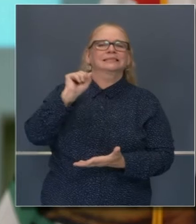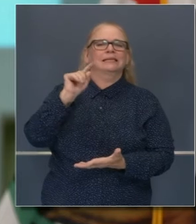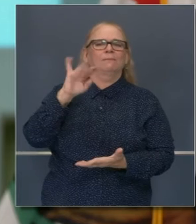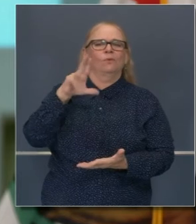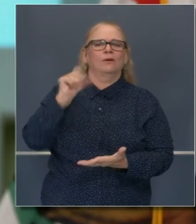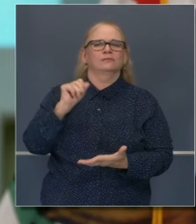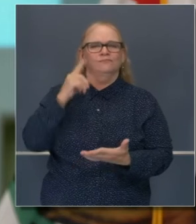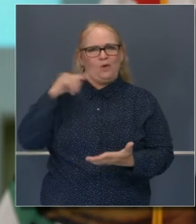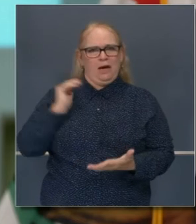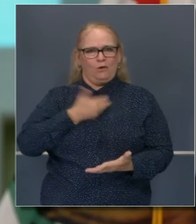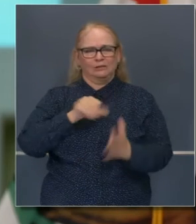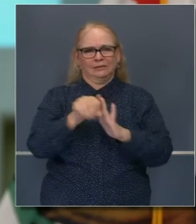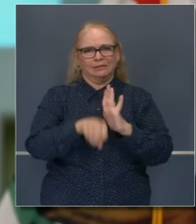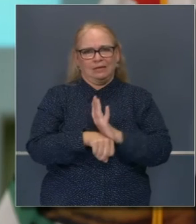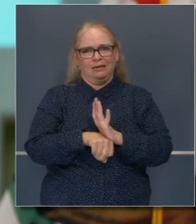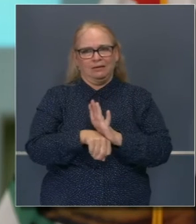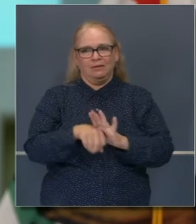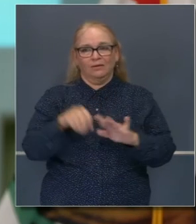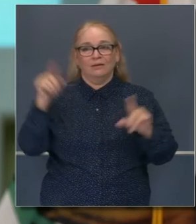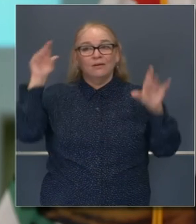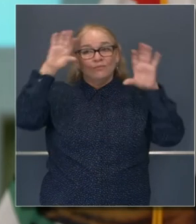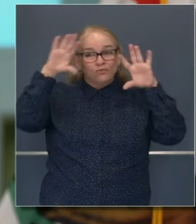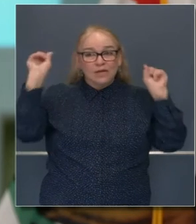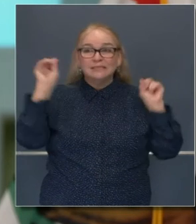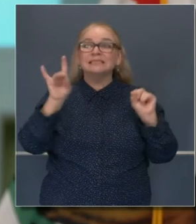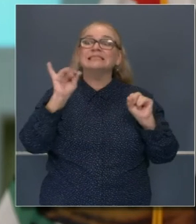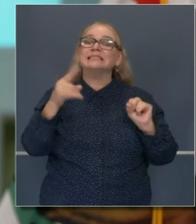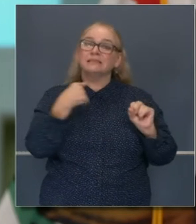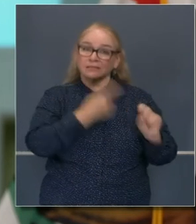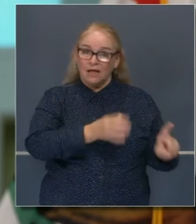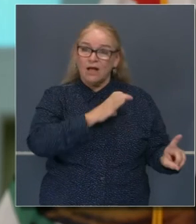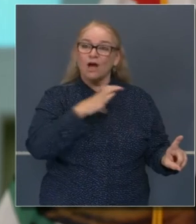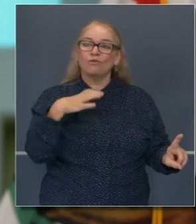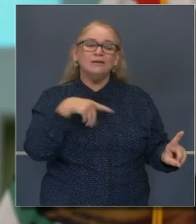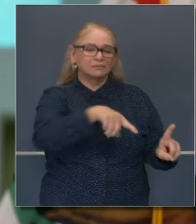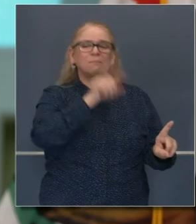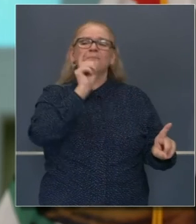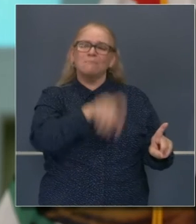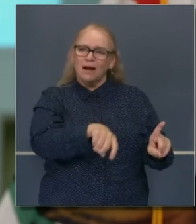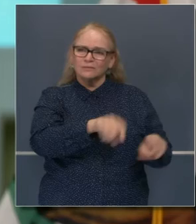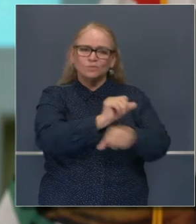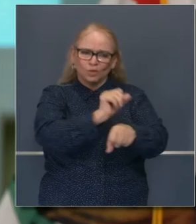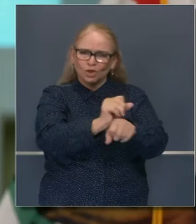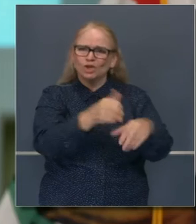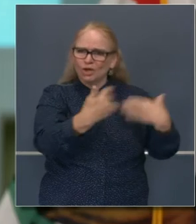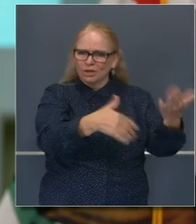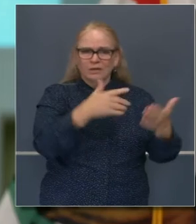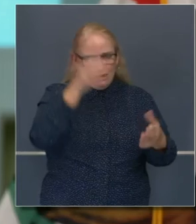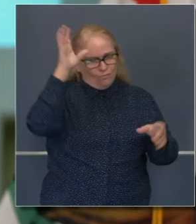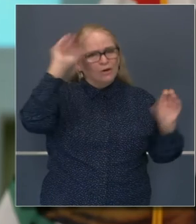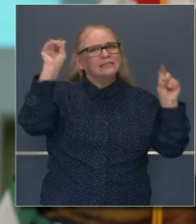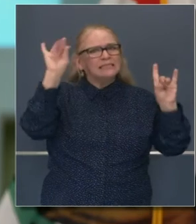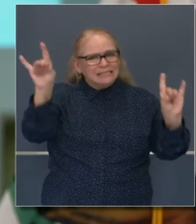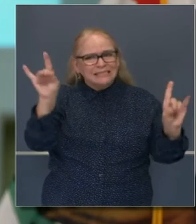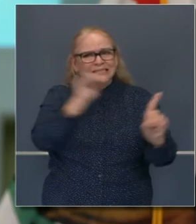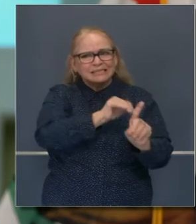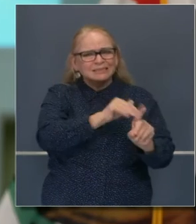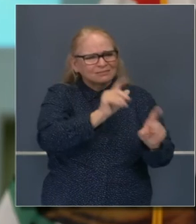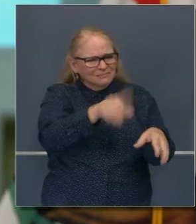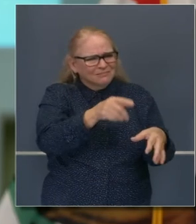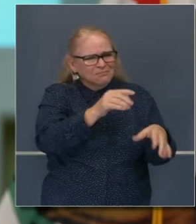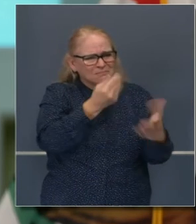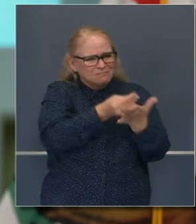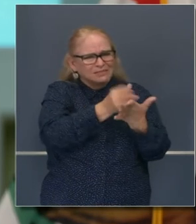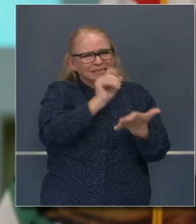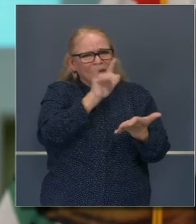últimos días, el presidente mismo instó al Congreso que se ponga a trabajar en un esfuerzo del estímulo. Habiendo dicho esto, tiene